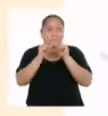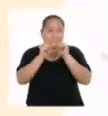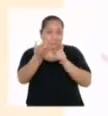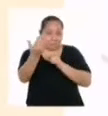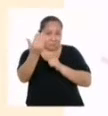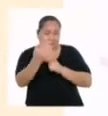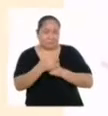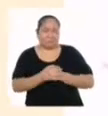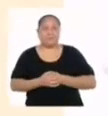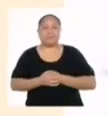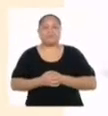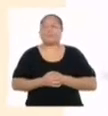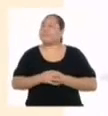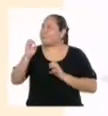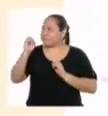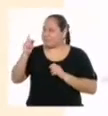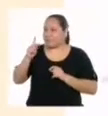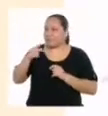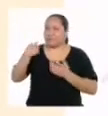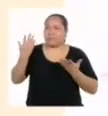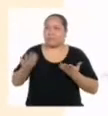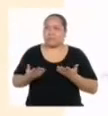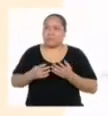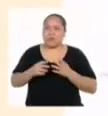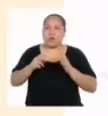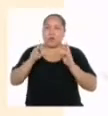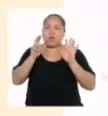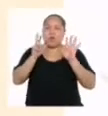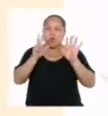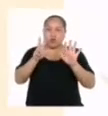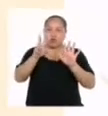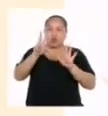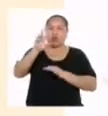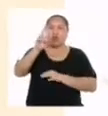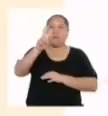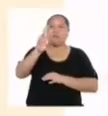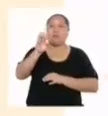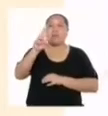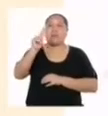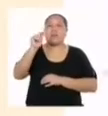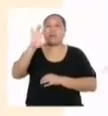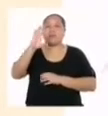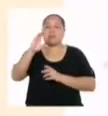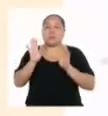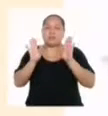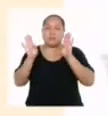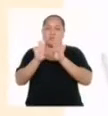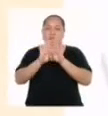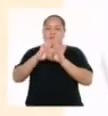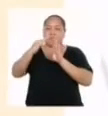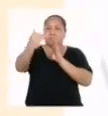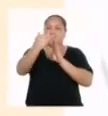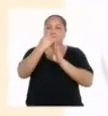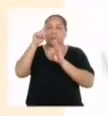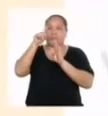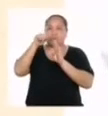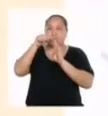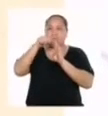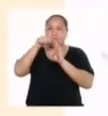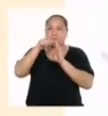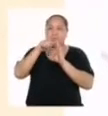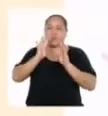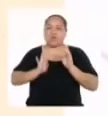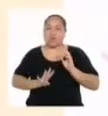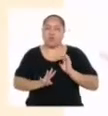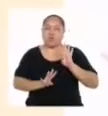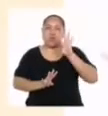Continúa, por favor. Bien. Había ocho vértices que son los puntos donde se intersecan las aristas. Cuatro